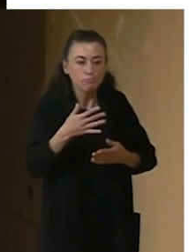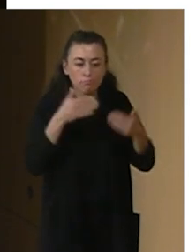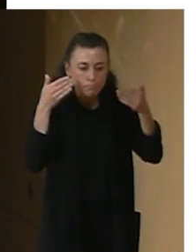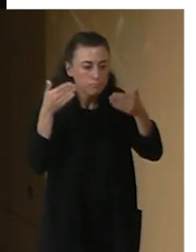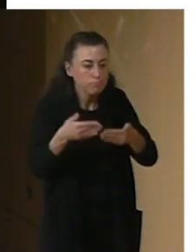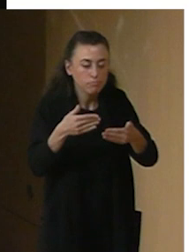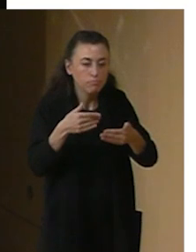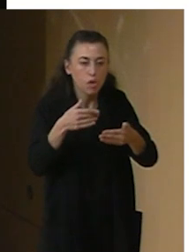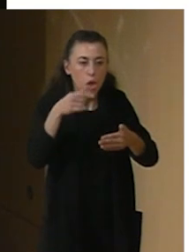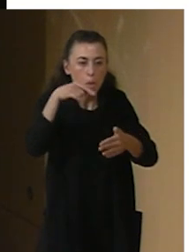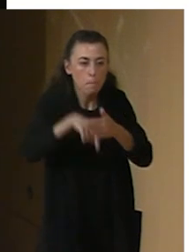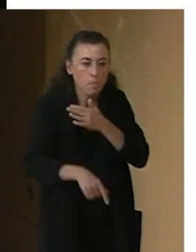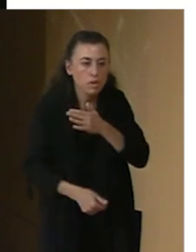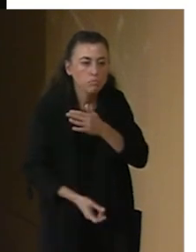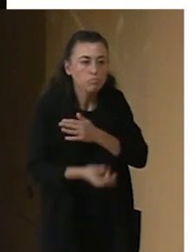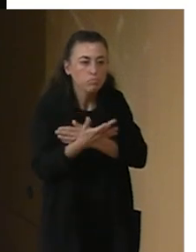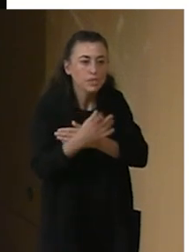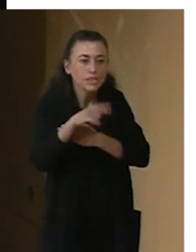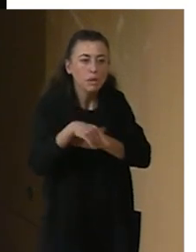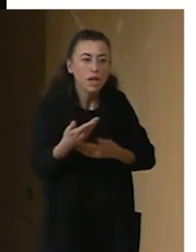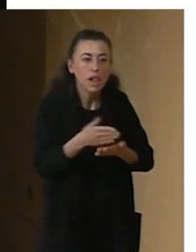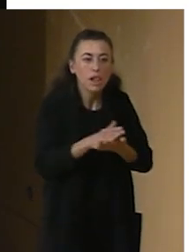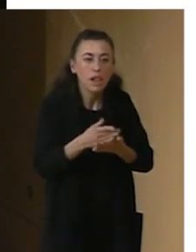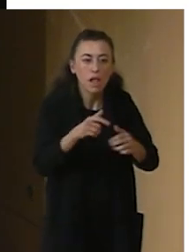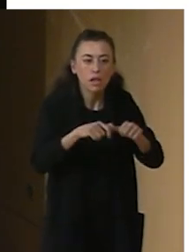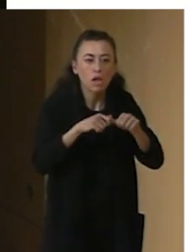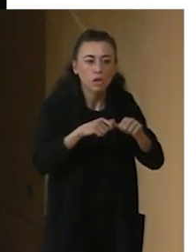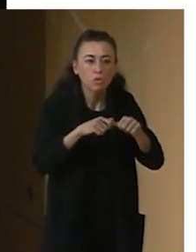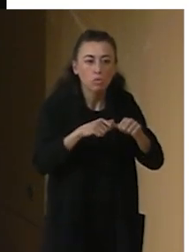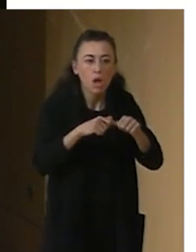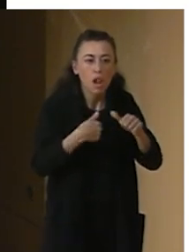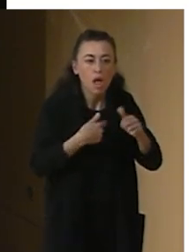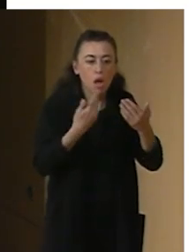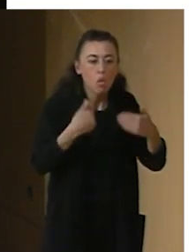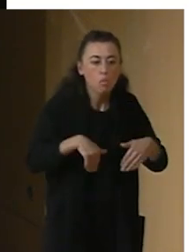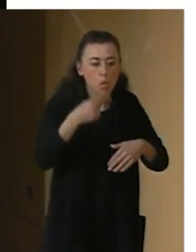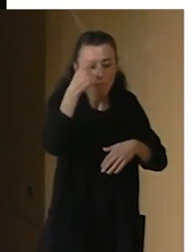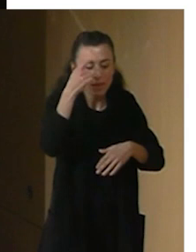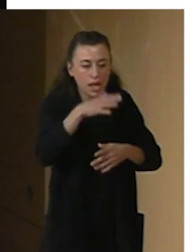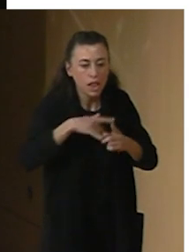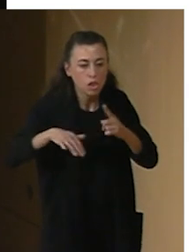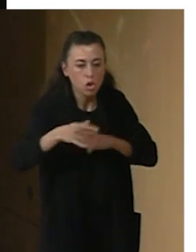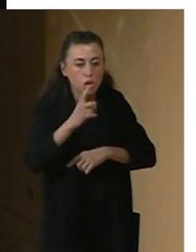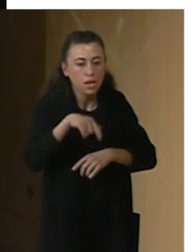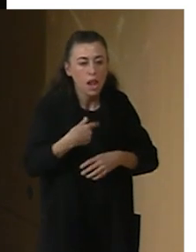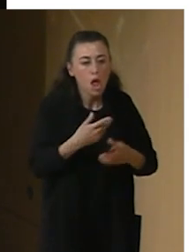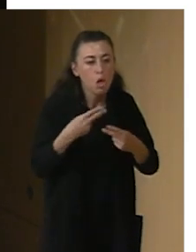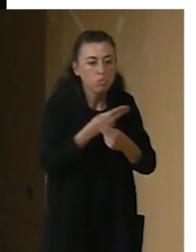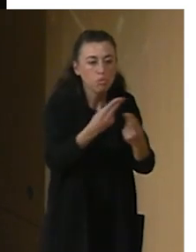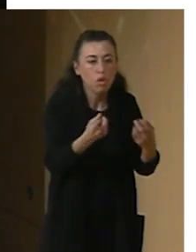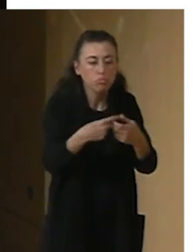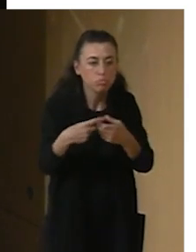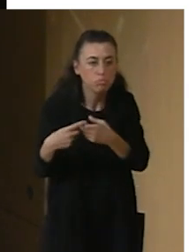interrelación sensual de cuerpo, mente y entorno, la participación del público como